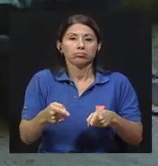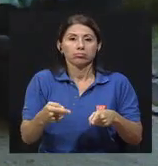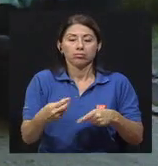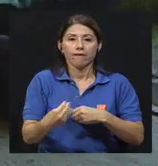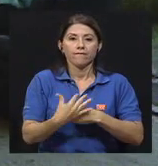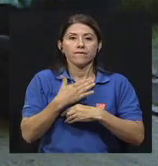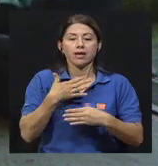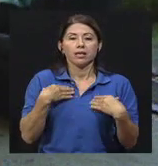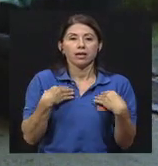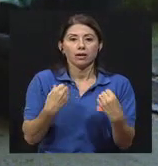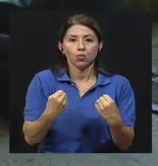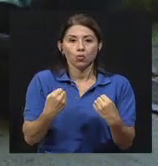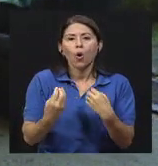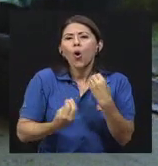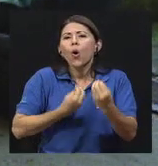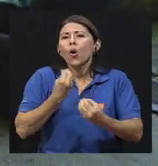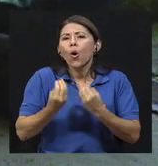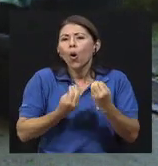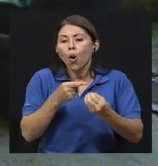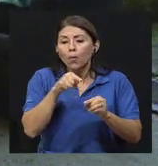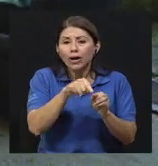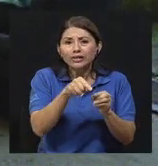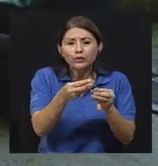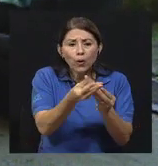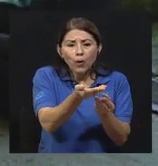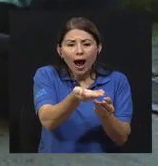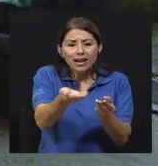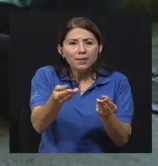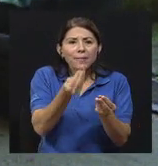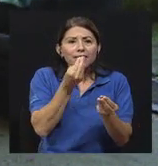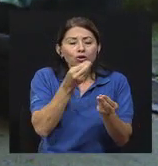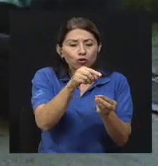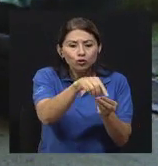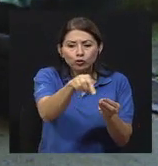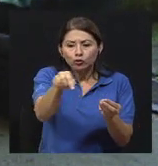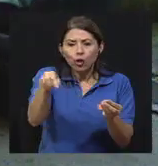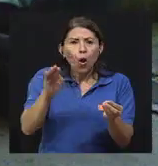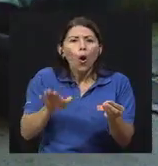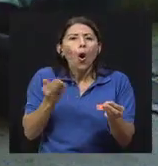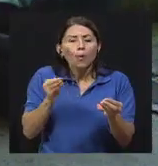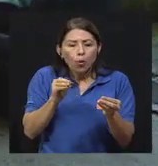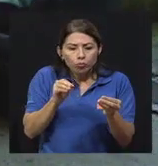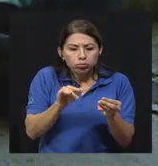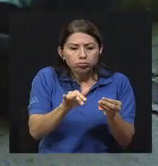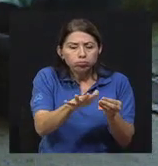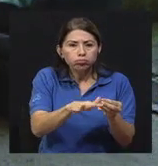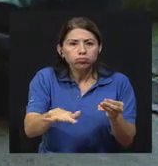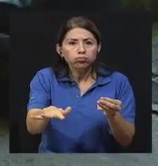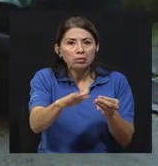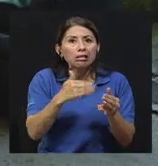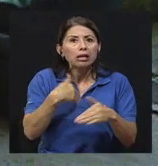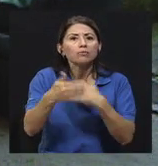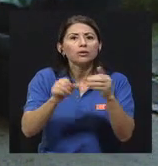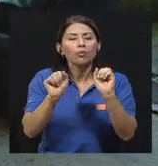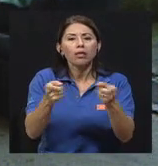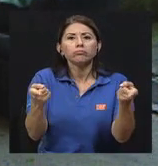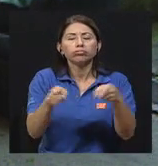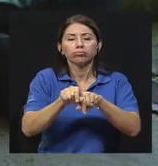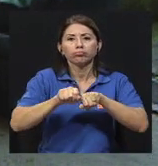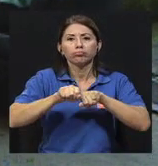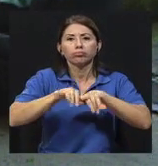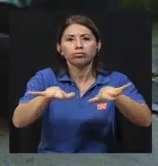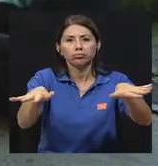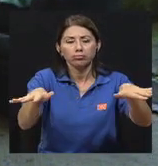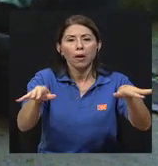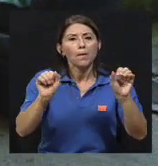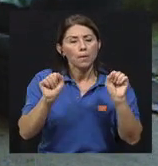ellos se insertan en los alimentos y podrían eventualmente ser una vía de contagio. Y como les